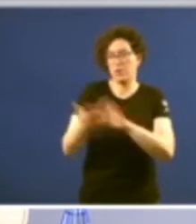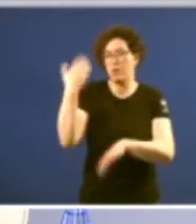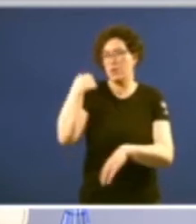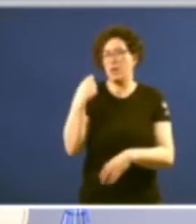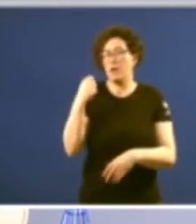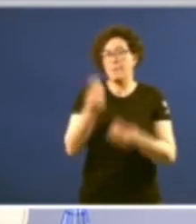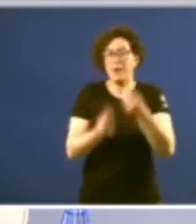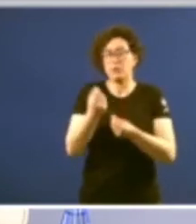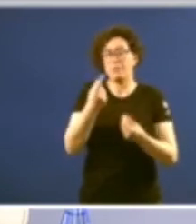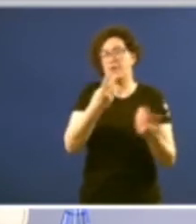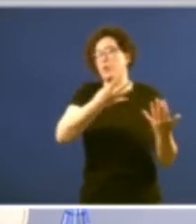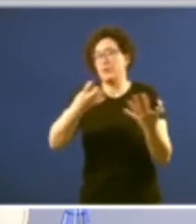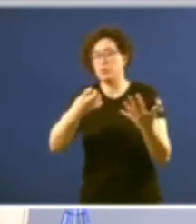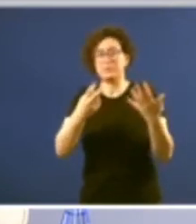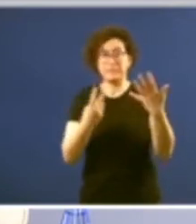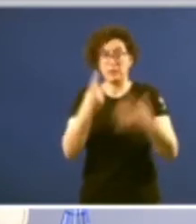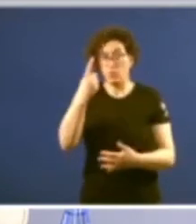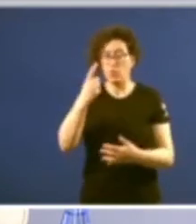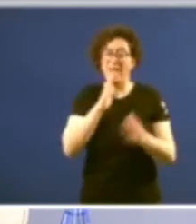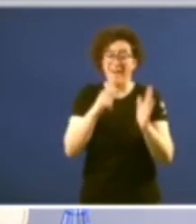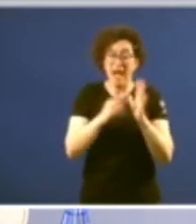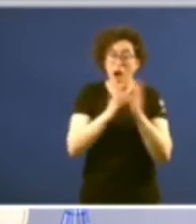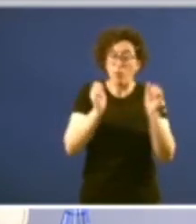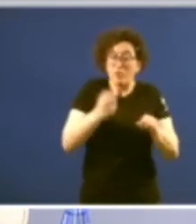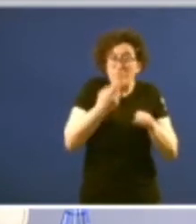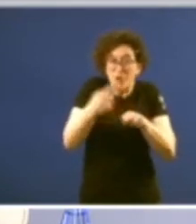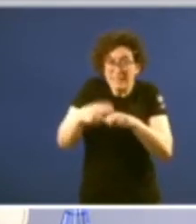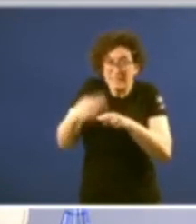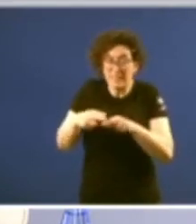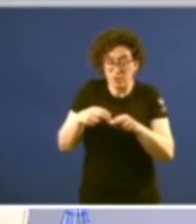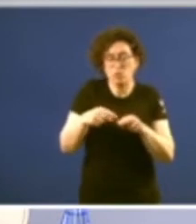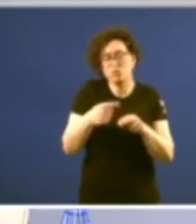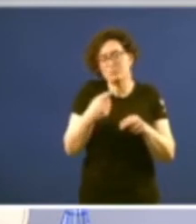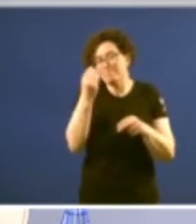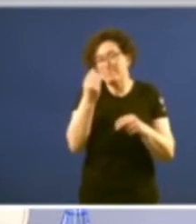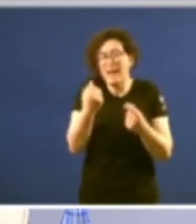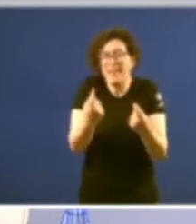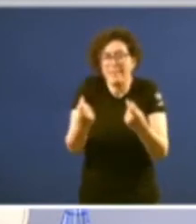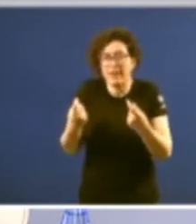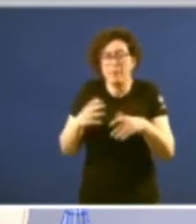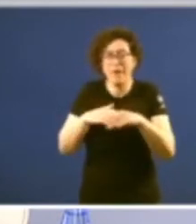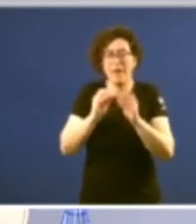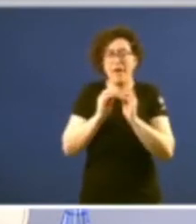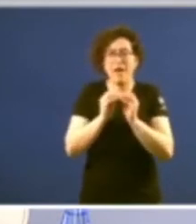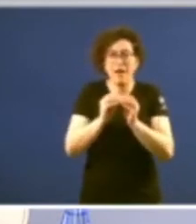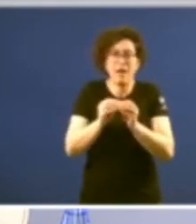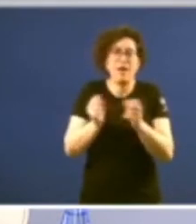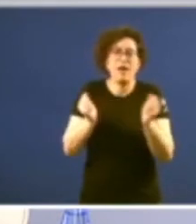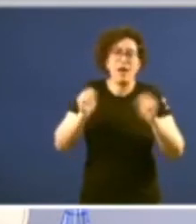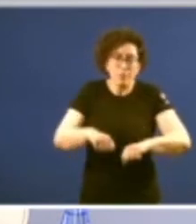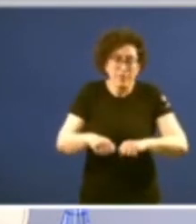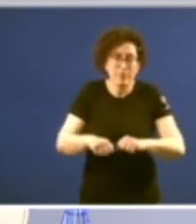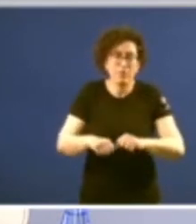1981 entre os acordos políticos que se estimaban necesarios para a elaboración aprobación